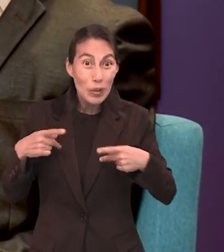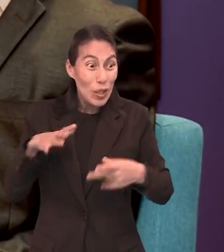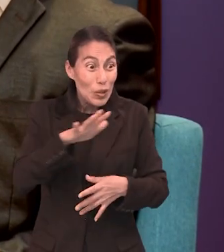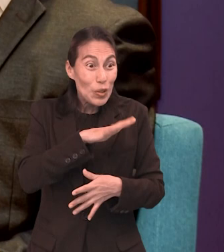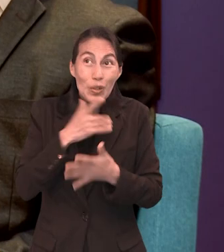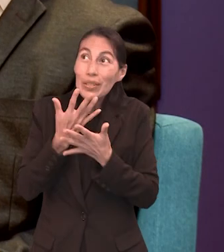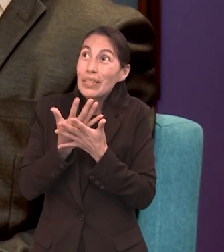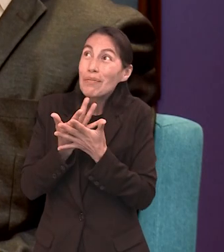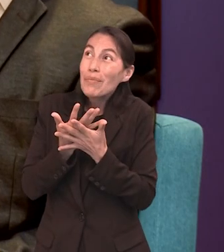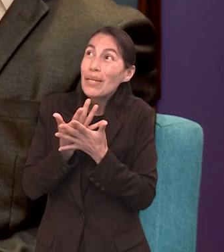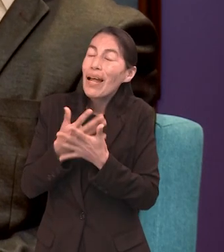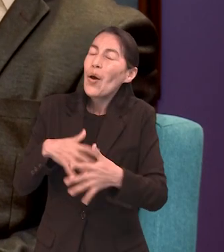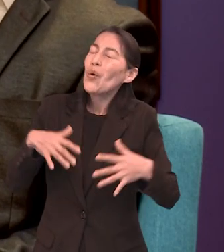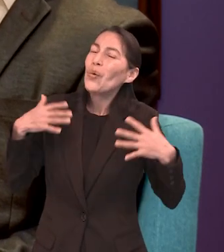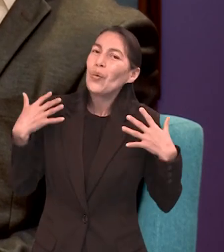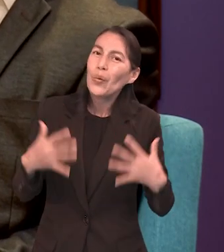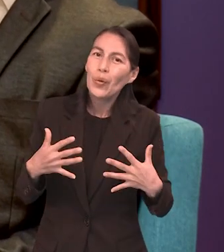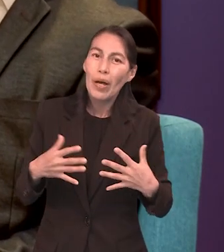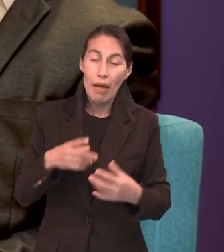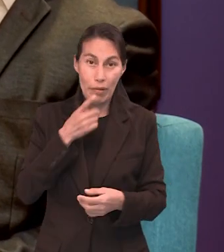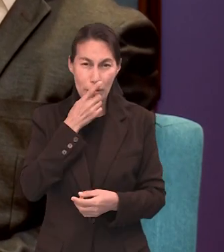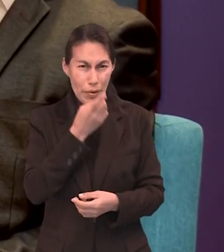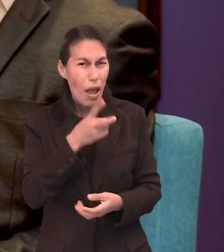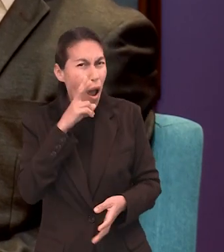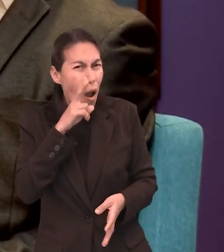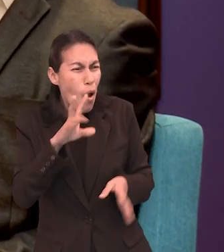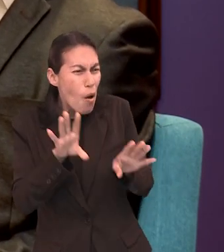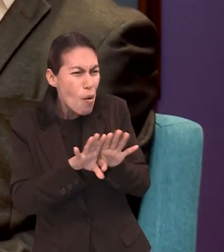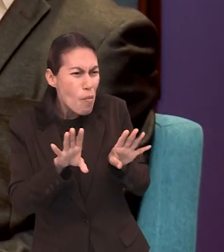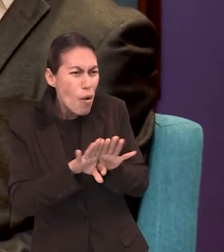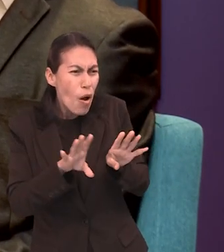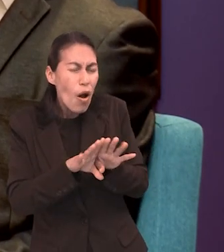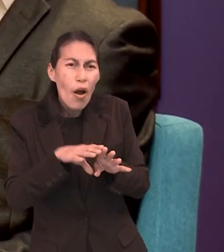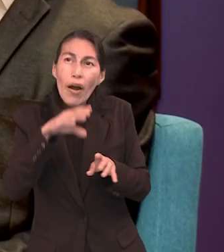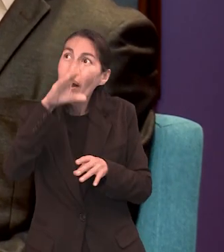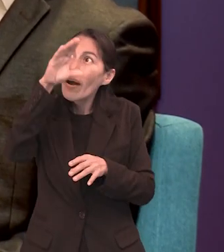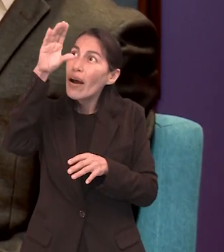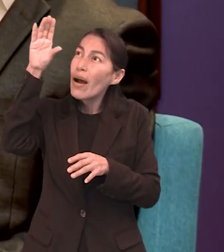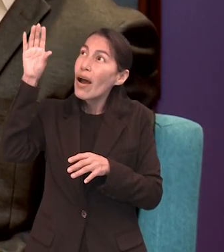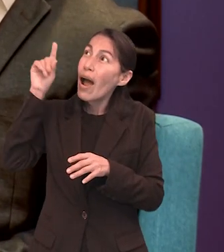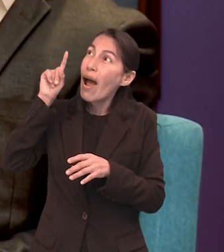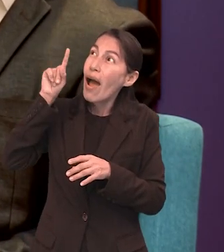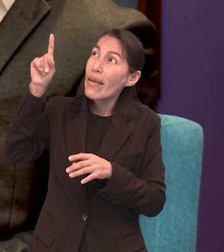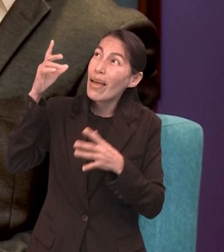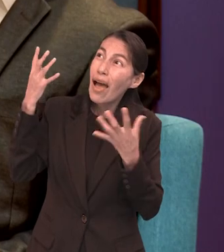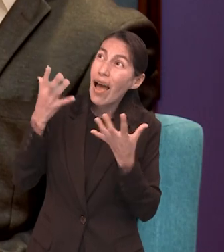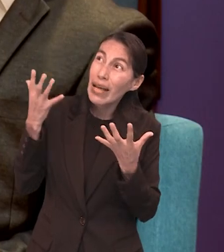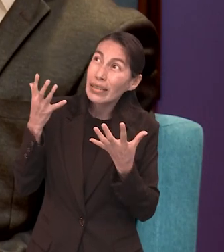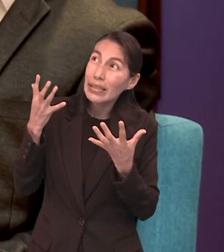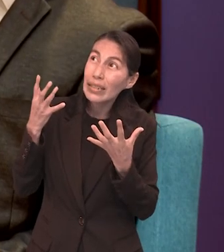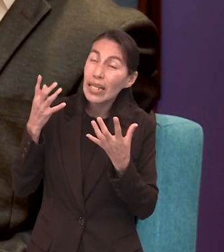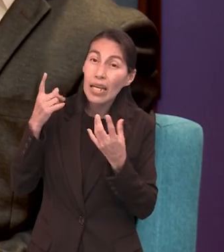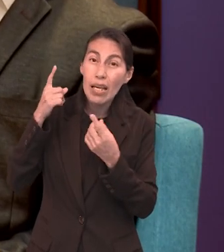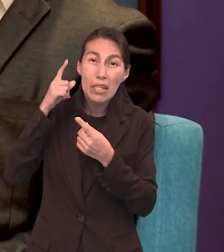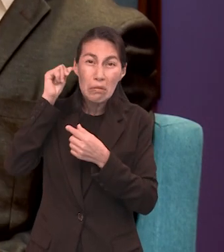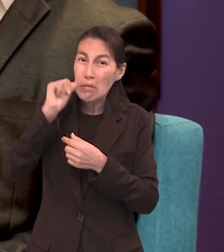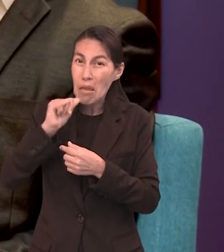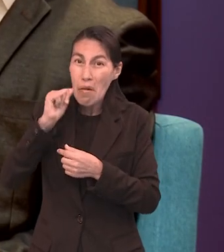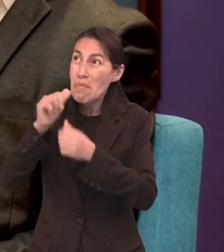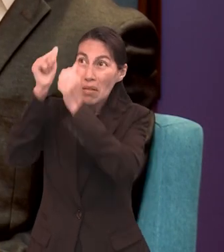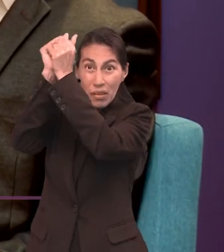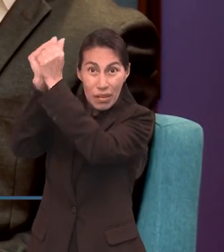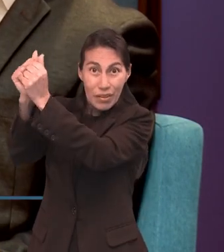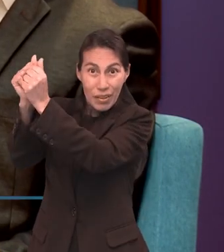esperan. Entonces veo esta continuidad de la obra de Jesús en el santuario celestial, que no